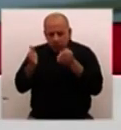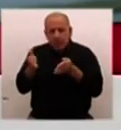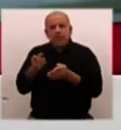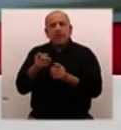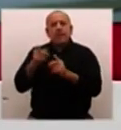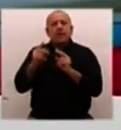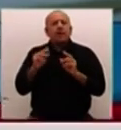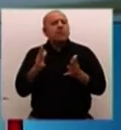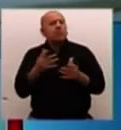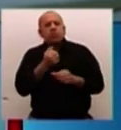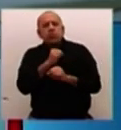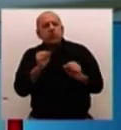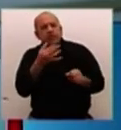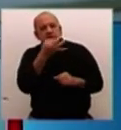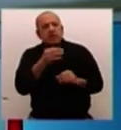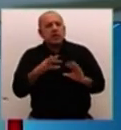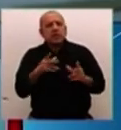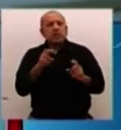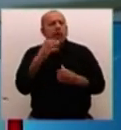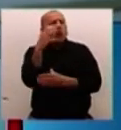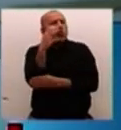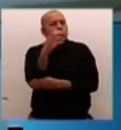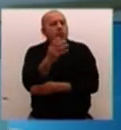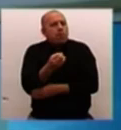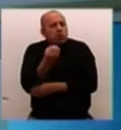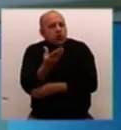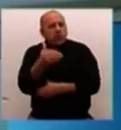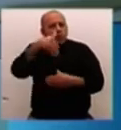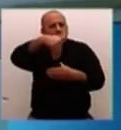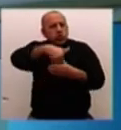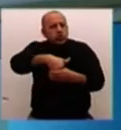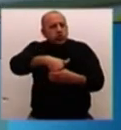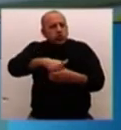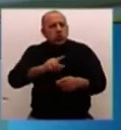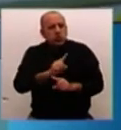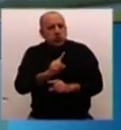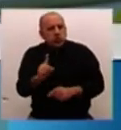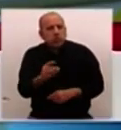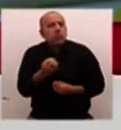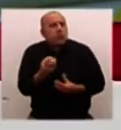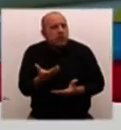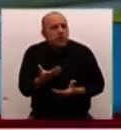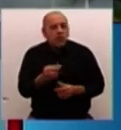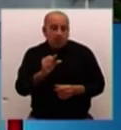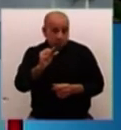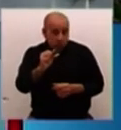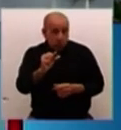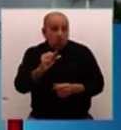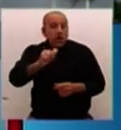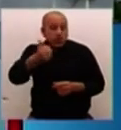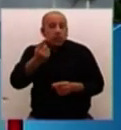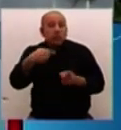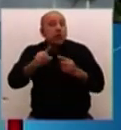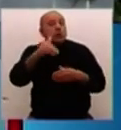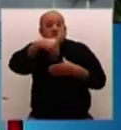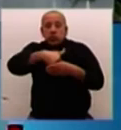respecto a los motivos que pueden haber llevado a los colombianos a esa leve mayoría, pero mayoría al fin, a decidir rechazar los acuerdos de paz con la FARC?